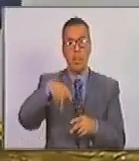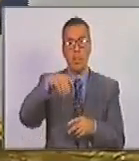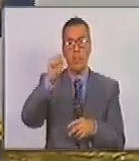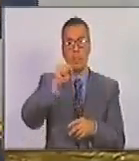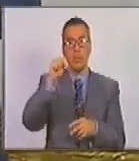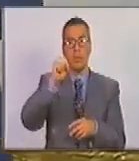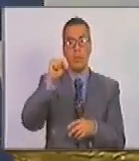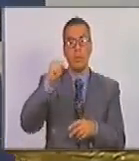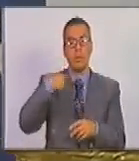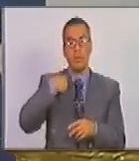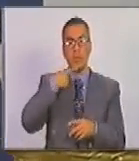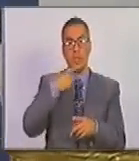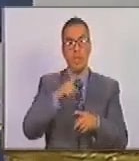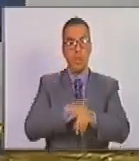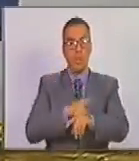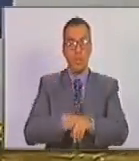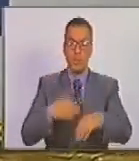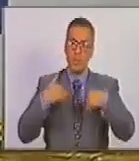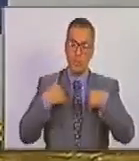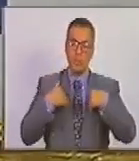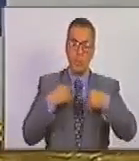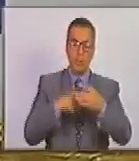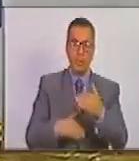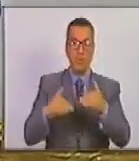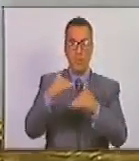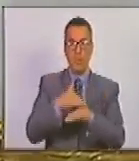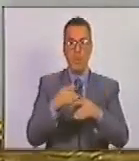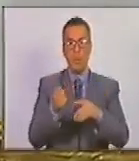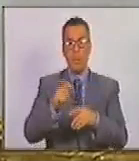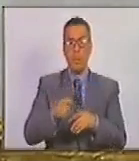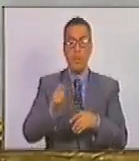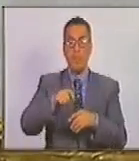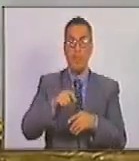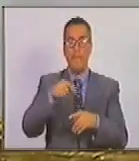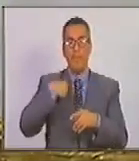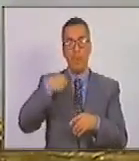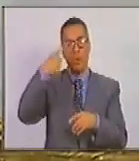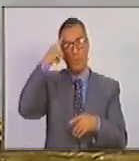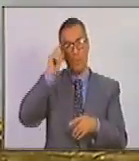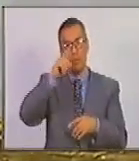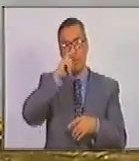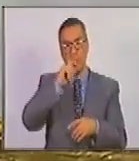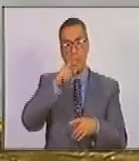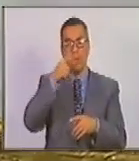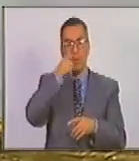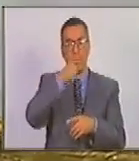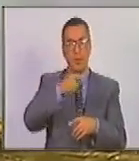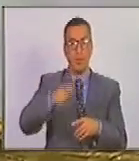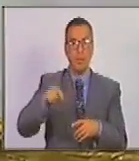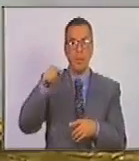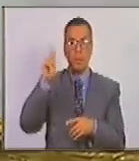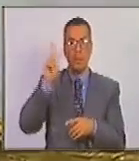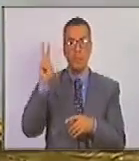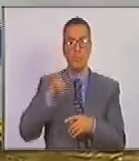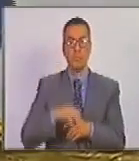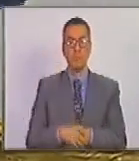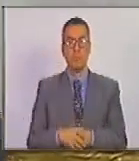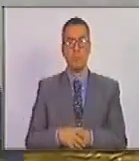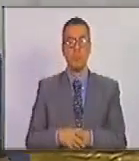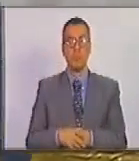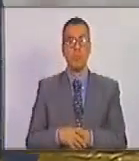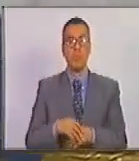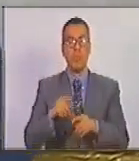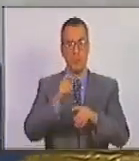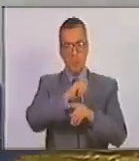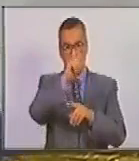aunque produzca un periodo de sufrimiento mayor por un periodo de meses o quizás año al pueblo de Venezuela y para